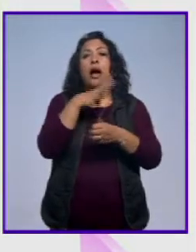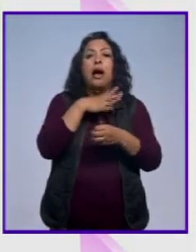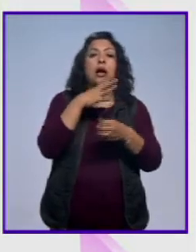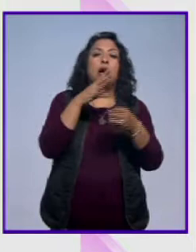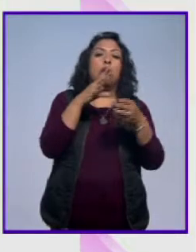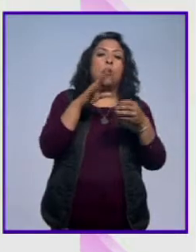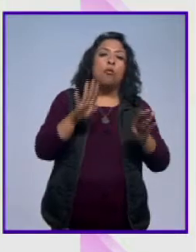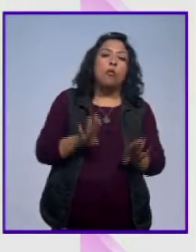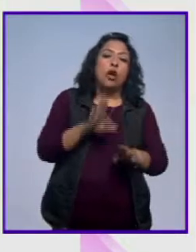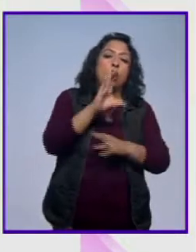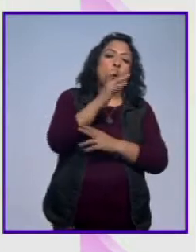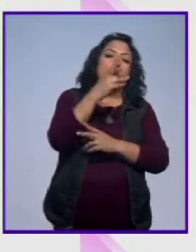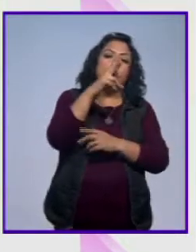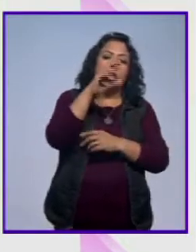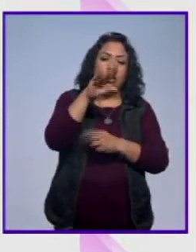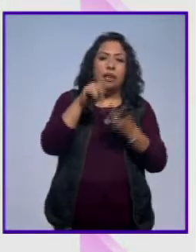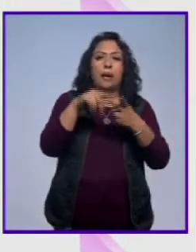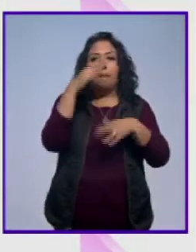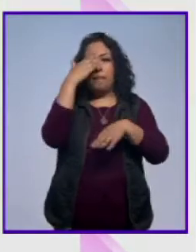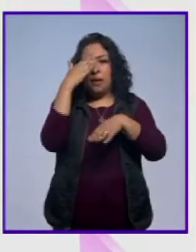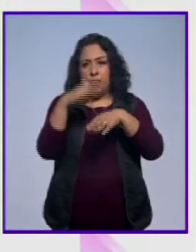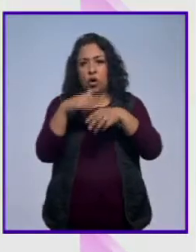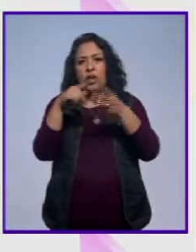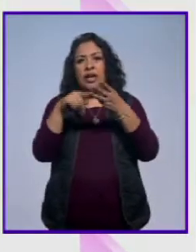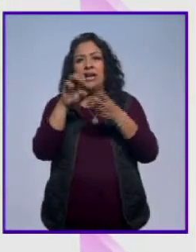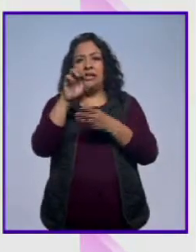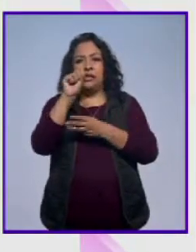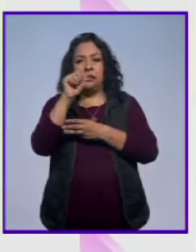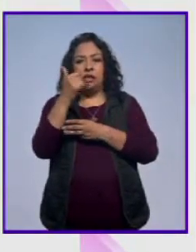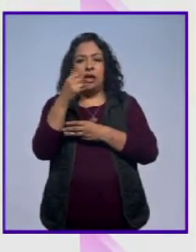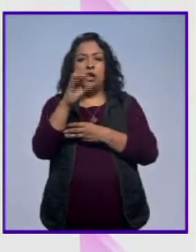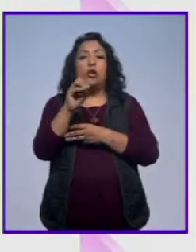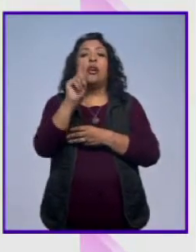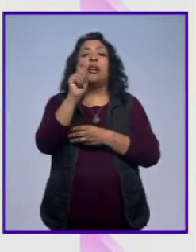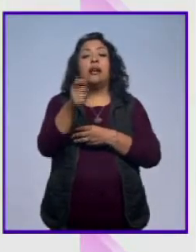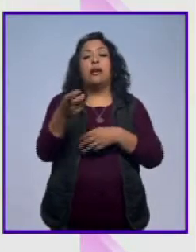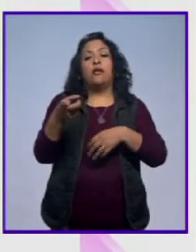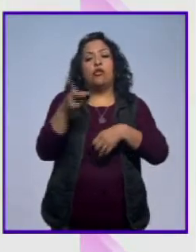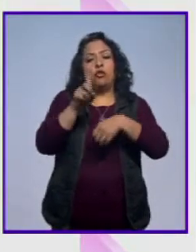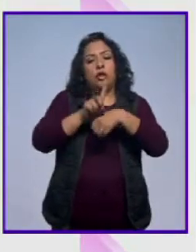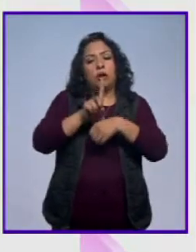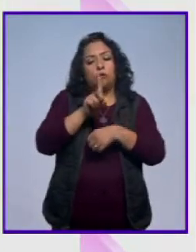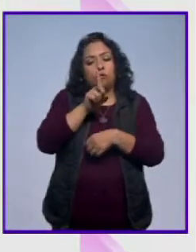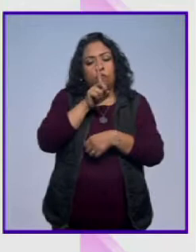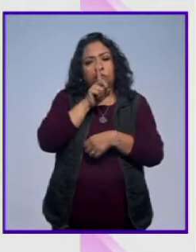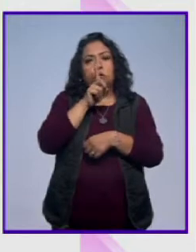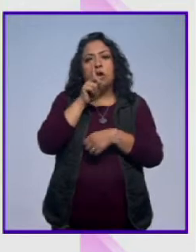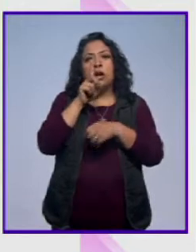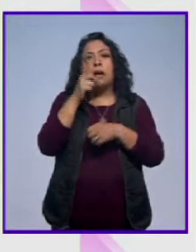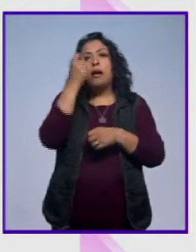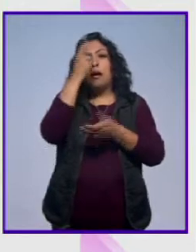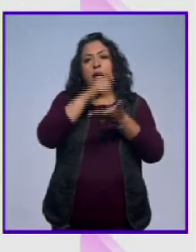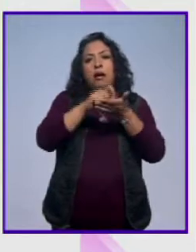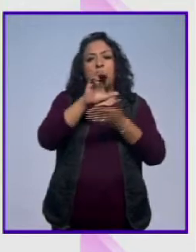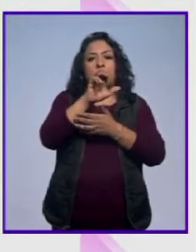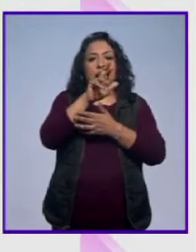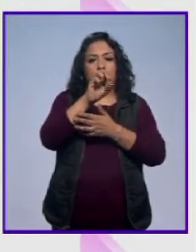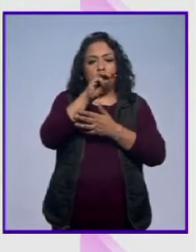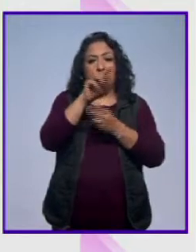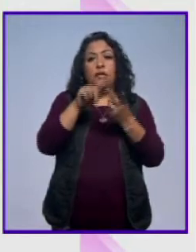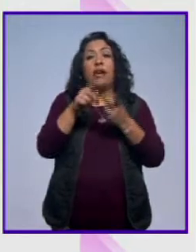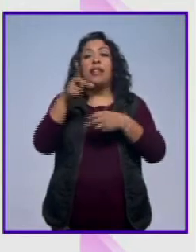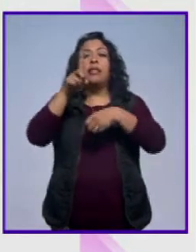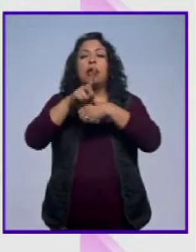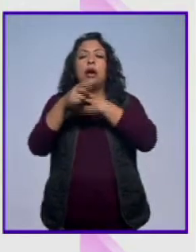crónica, las memorias y el ensayo. Nos referimos a Días de Guardar de Carlos Monsiváis y los días y los años de Luis